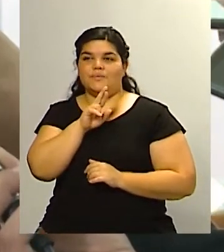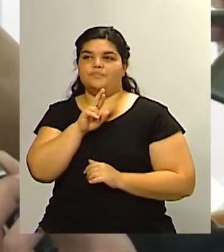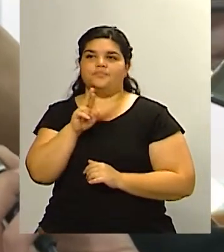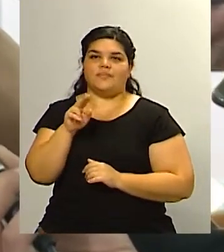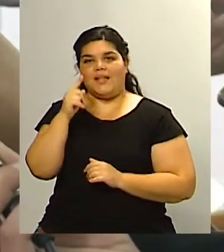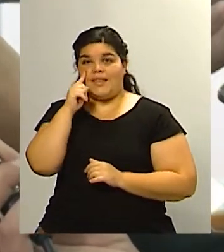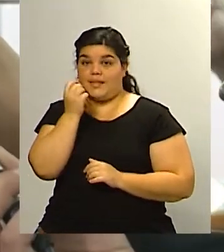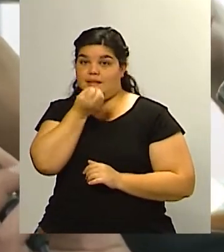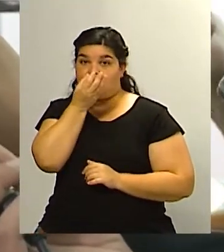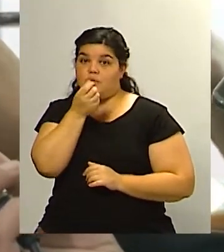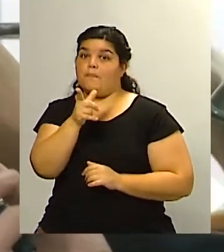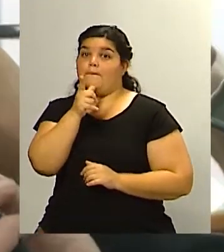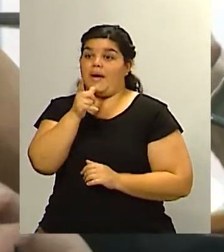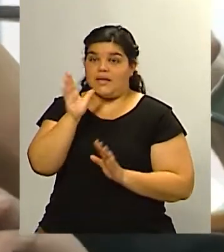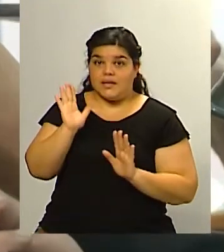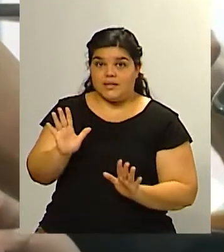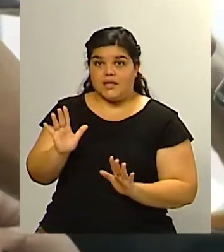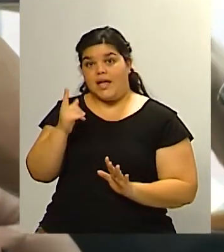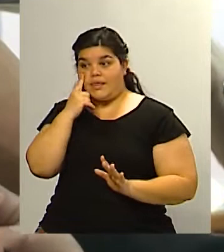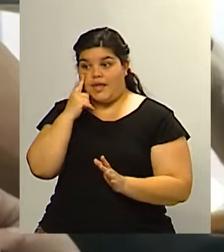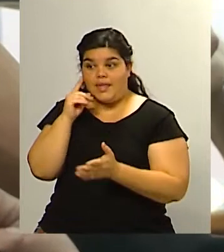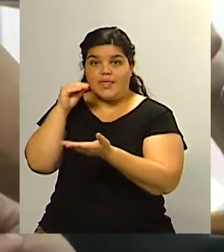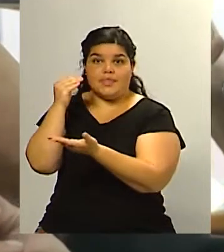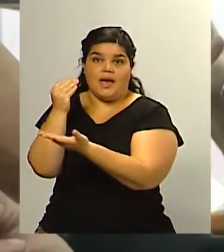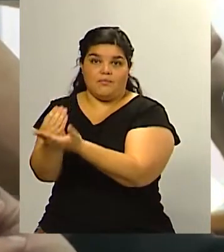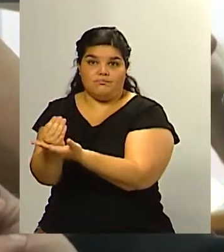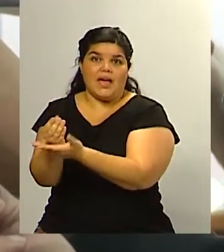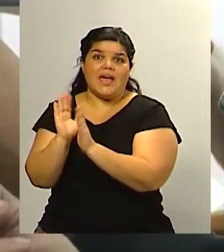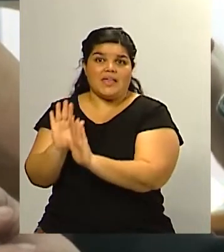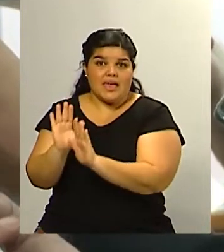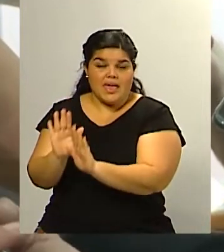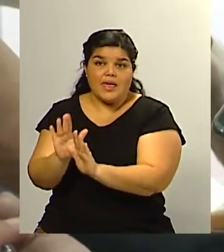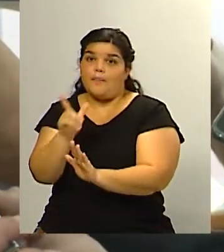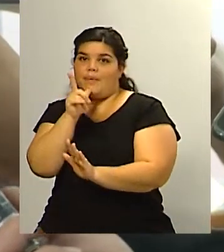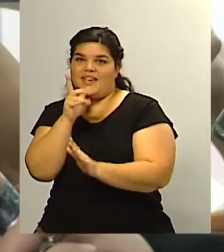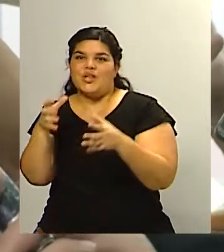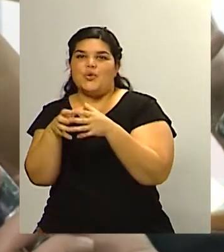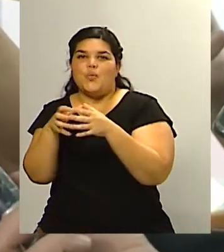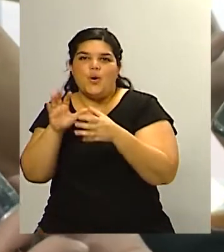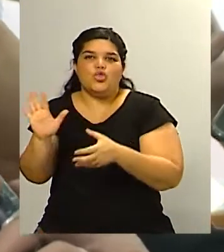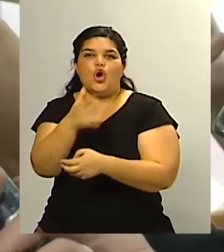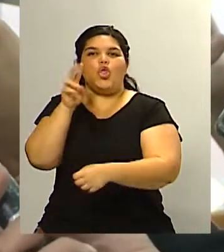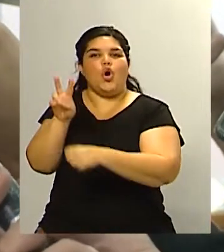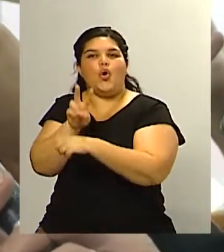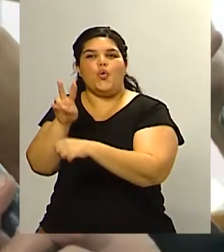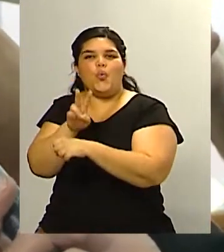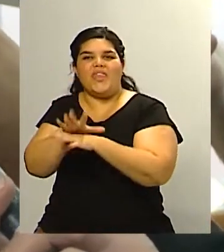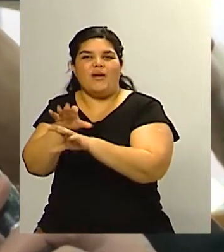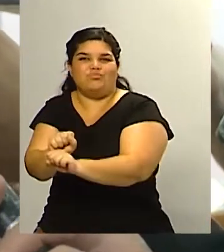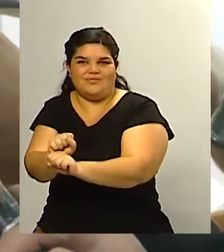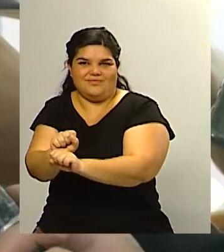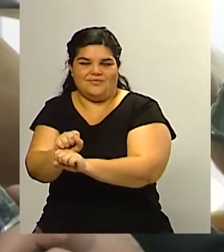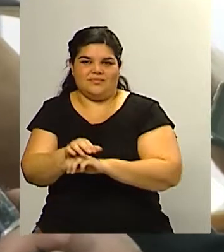de su departamento también le viene bien al frente de todos sin duda bueno qué pasa con los otros intendentes bueno vos